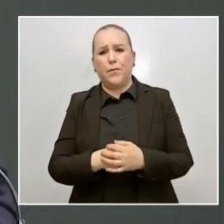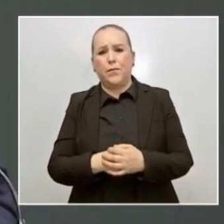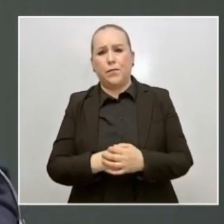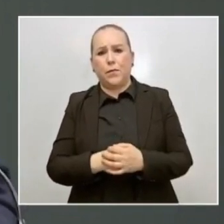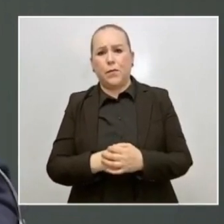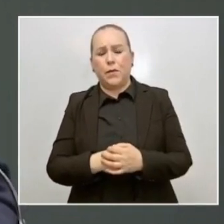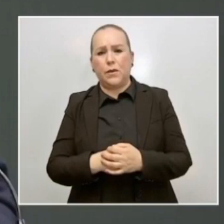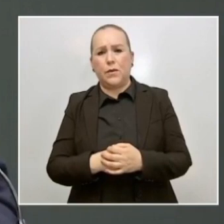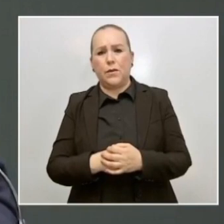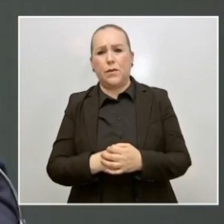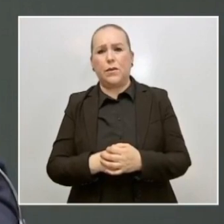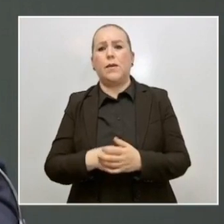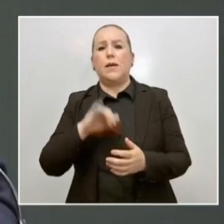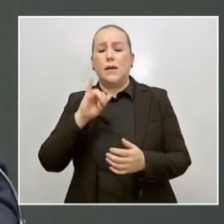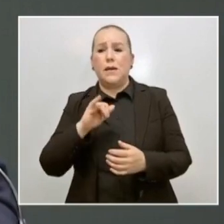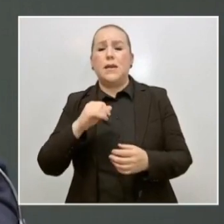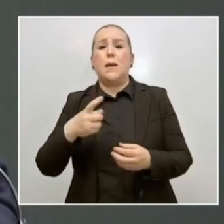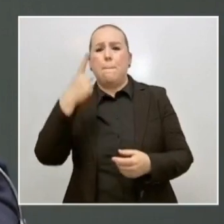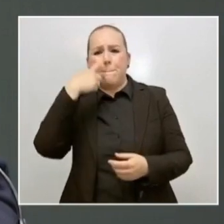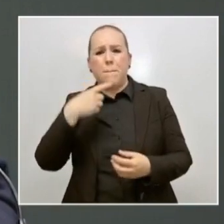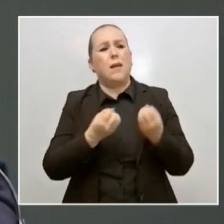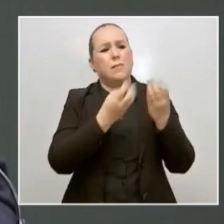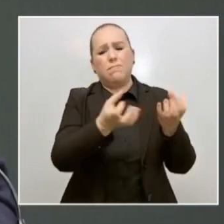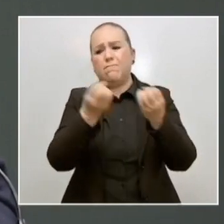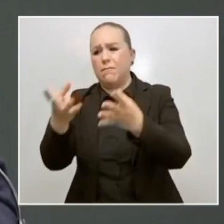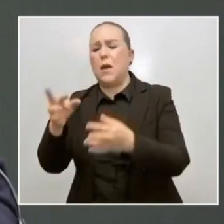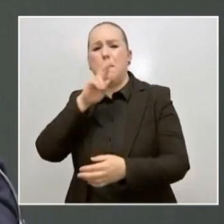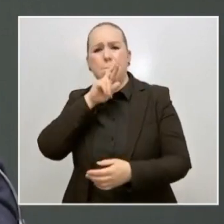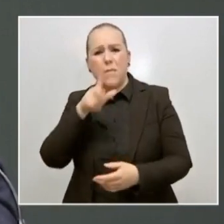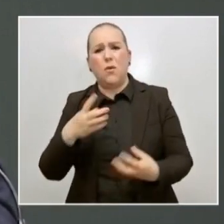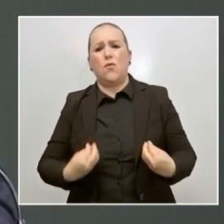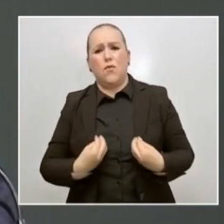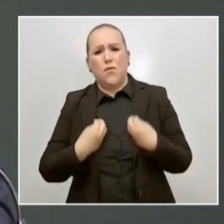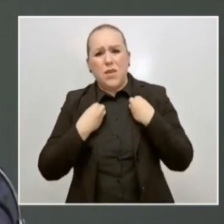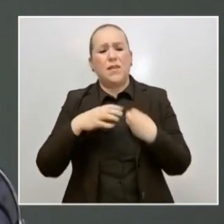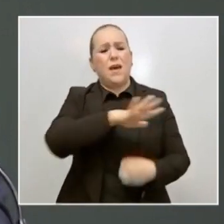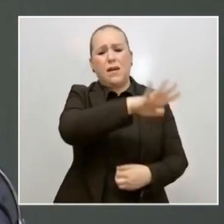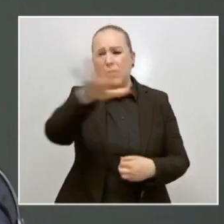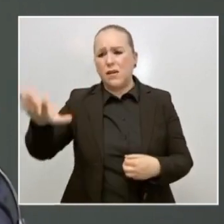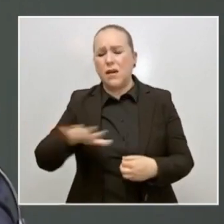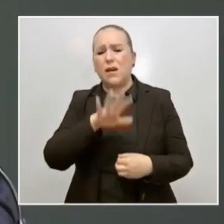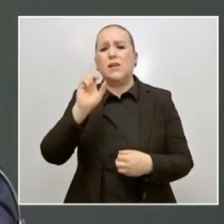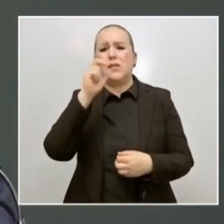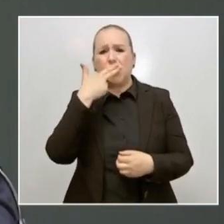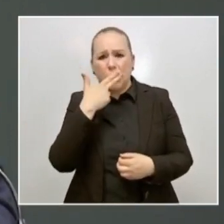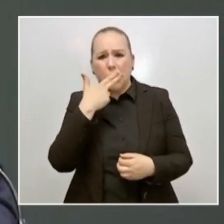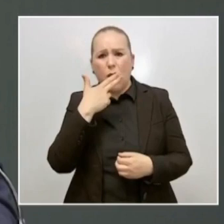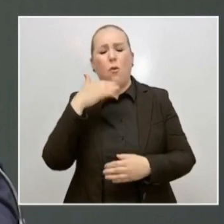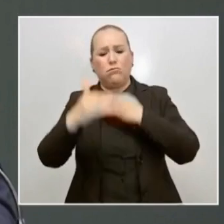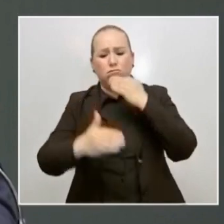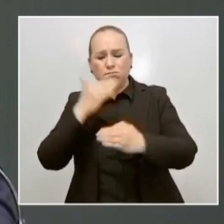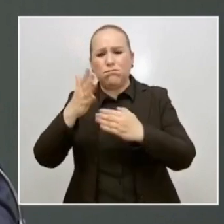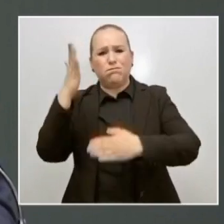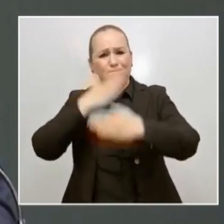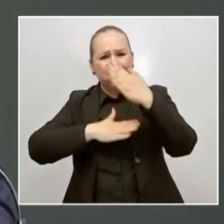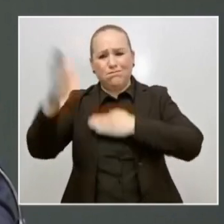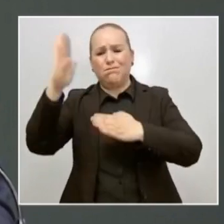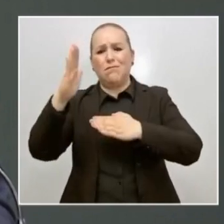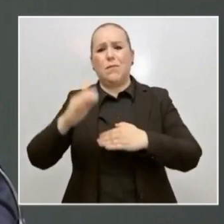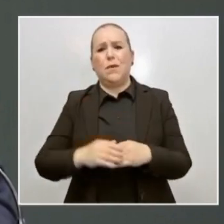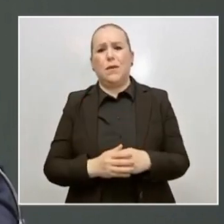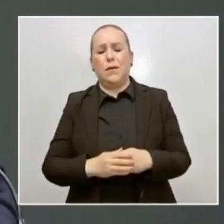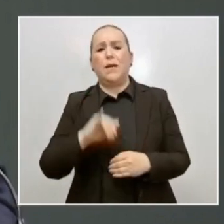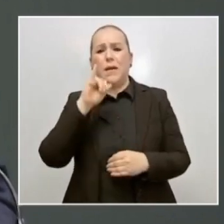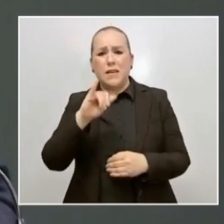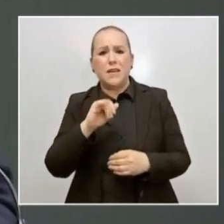para mejorar la calidad de vida de las y los chihuahuenses, para que progresen en todos los sentidos y estén libres de